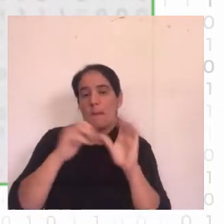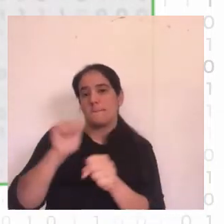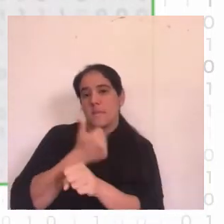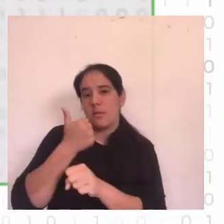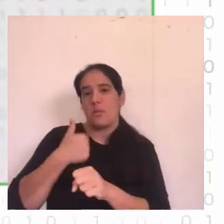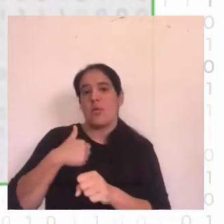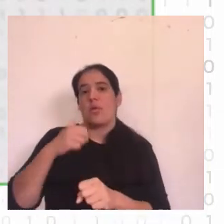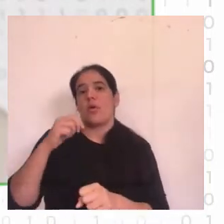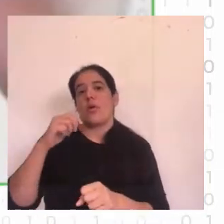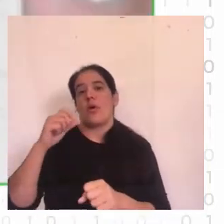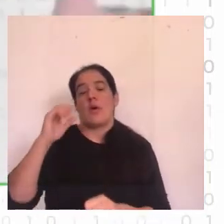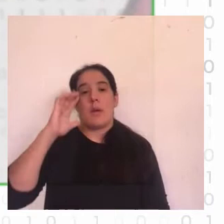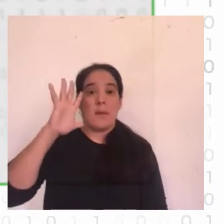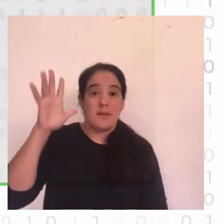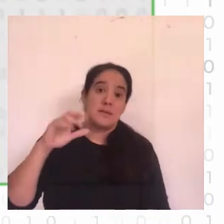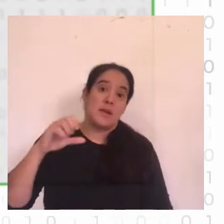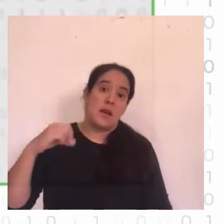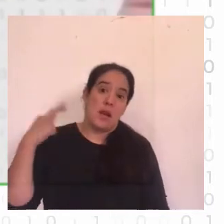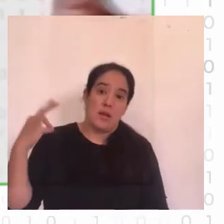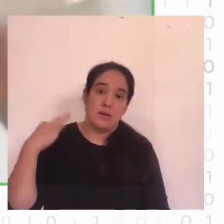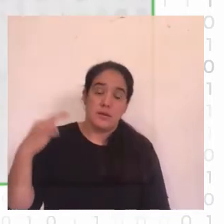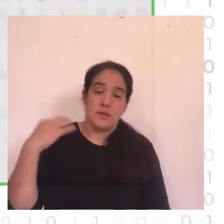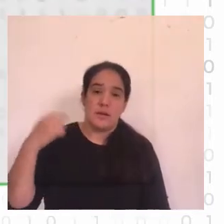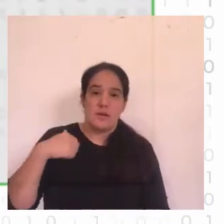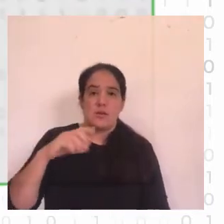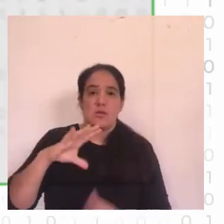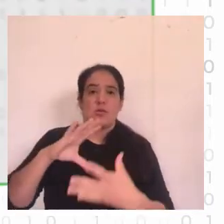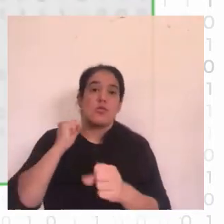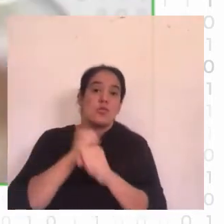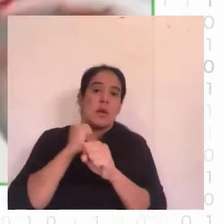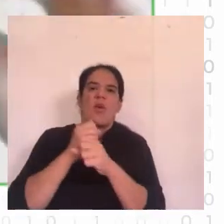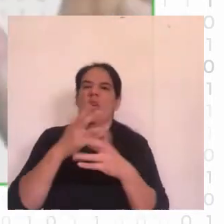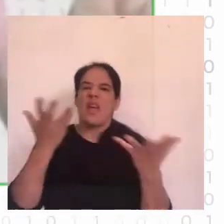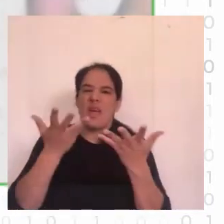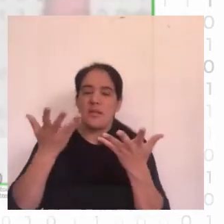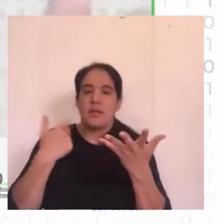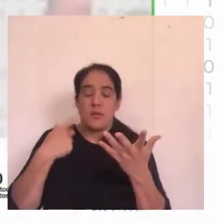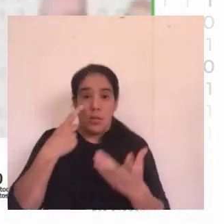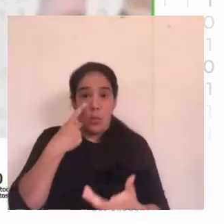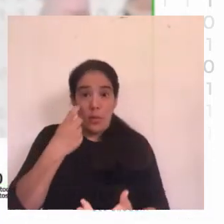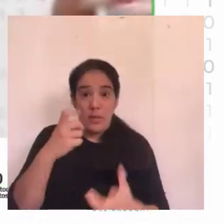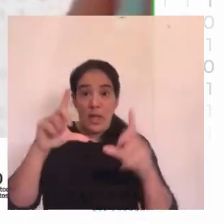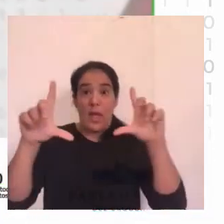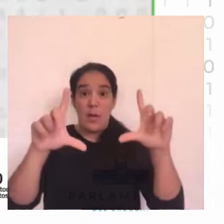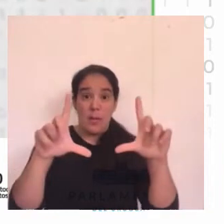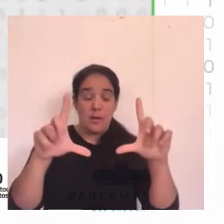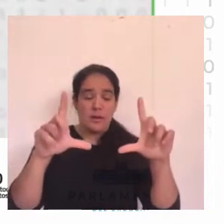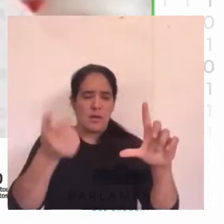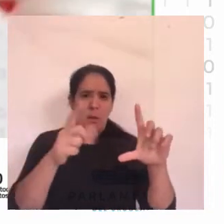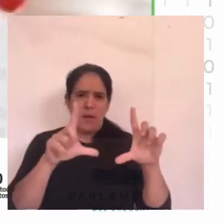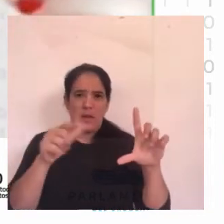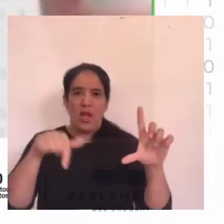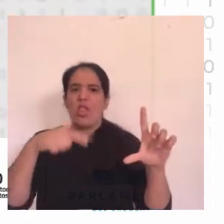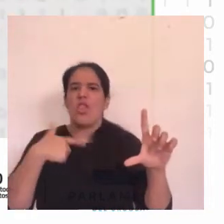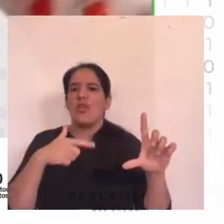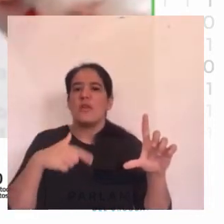learning es un trabajo sobre también detección de imágenes cómo utilizan o procesan imágenes para ver dónde hay piscinas